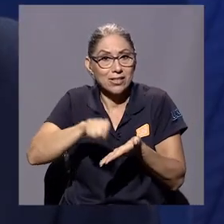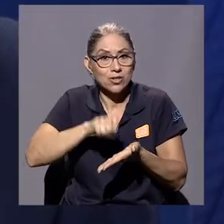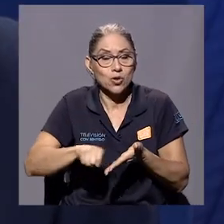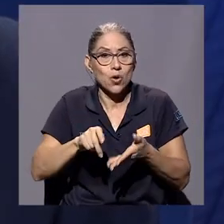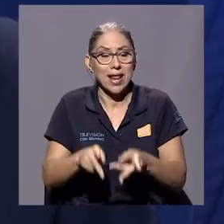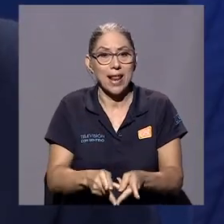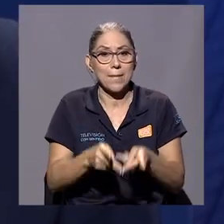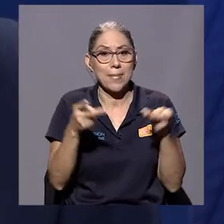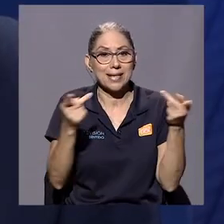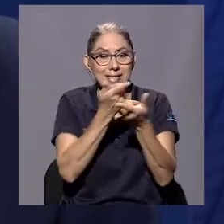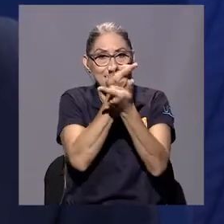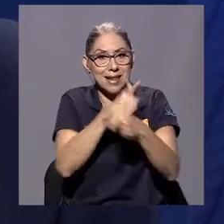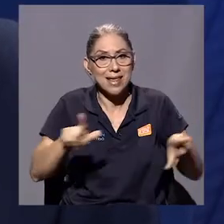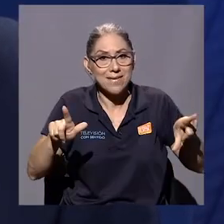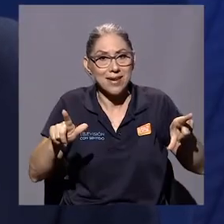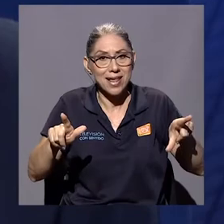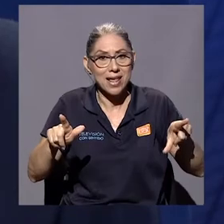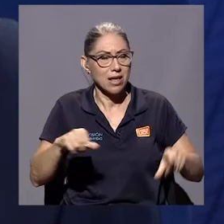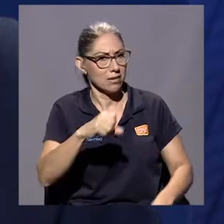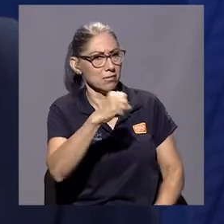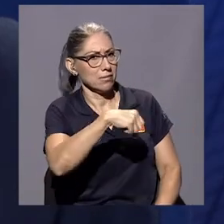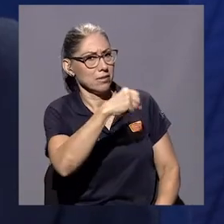prensa libre. Sí, sí, sí, sí.